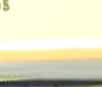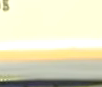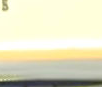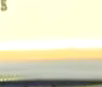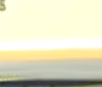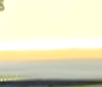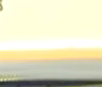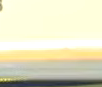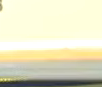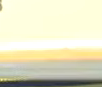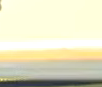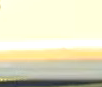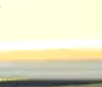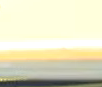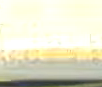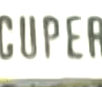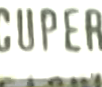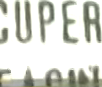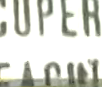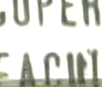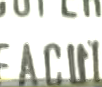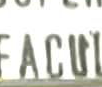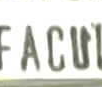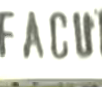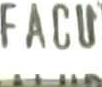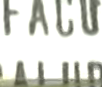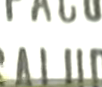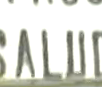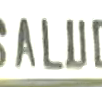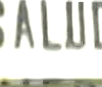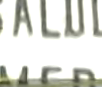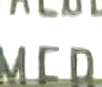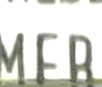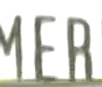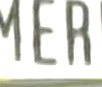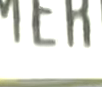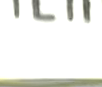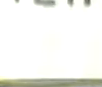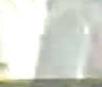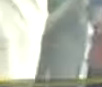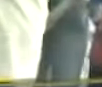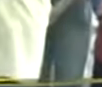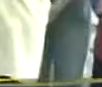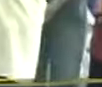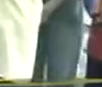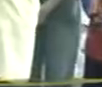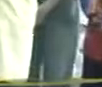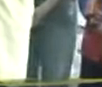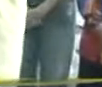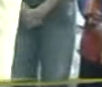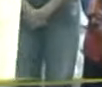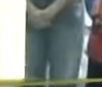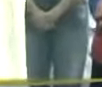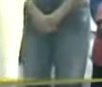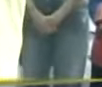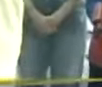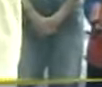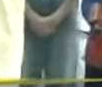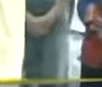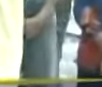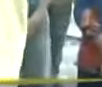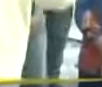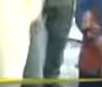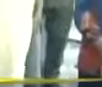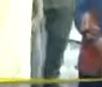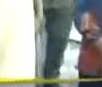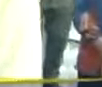los derechos fundamentales del pueblo venezolano con calidad y con gratuidad igualmente ha sostenido un emotivo encuentro con el pueblo de Guayquique en